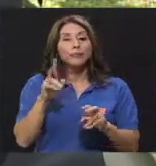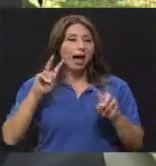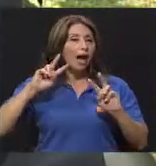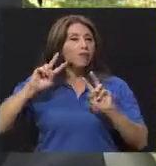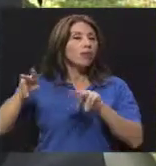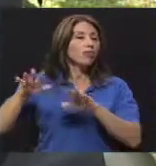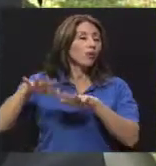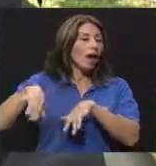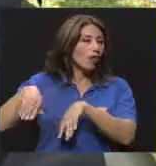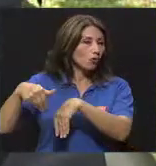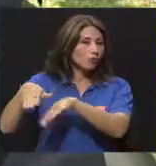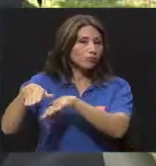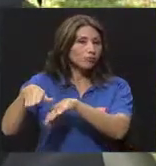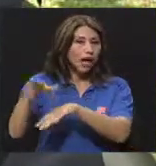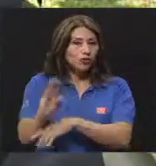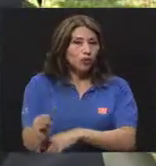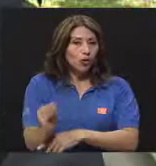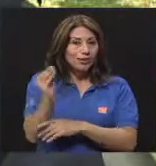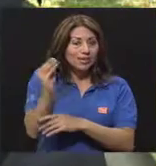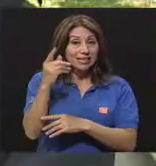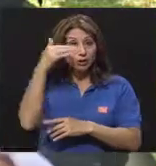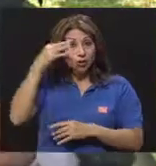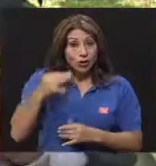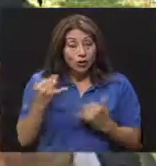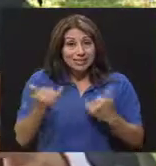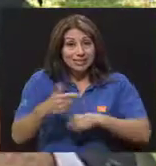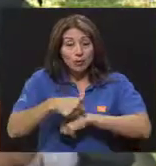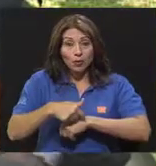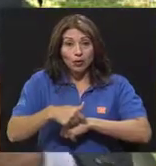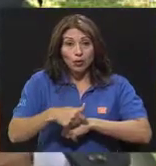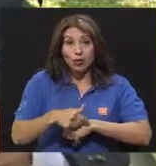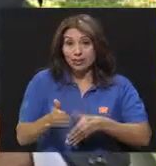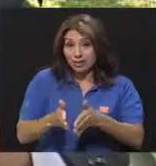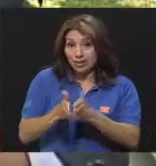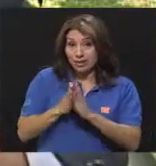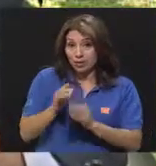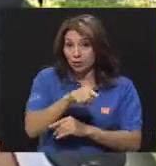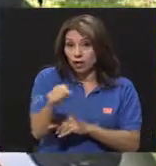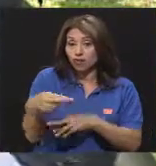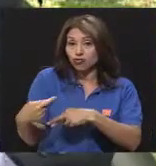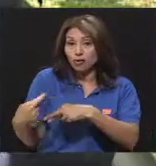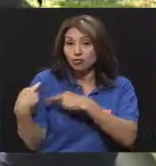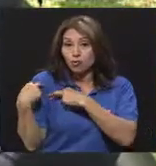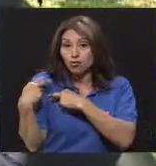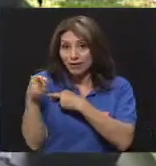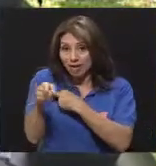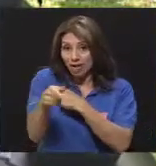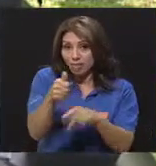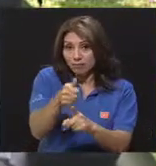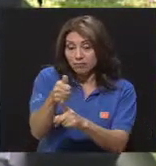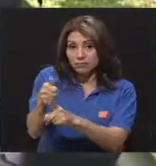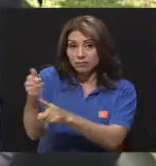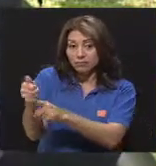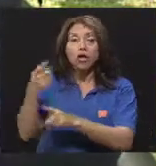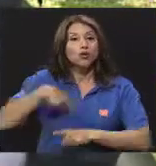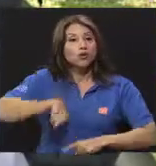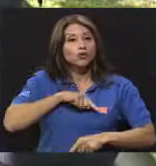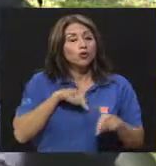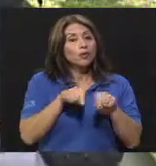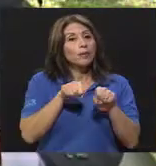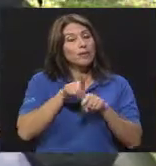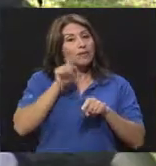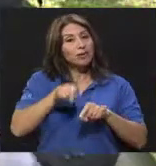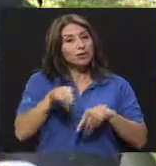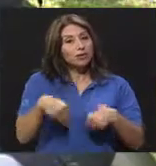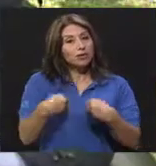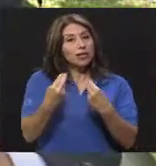adolescentes. Y creo que es el momento de, si les pedimos responsabilidad, tenemos también nosotros que darle